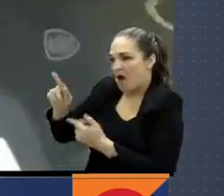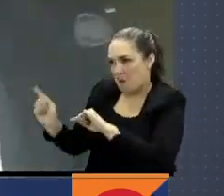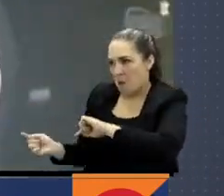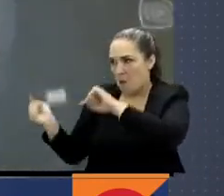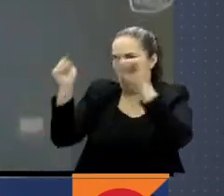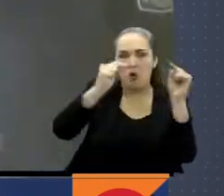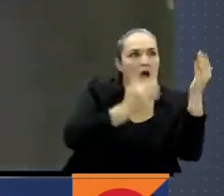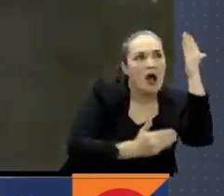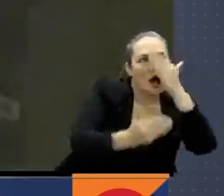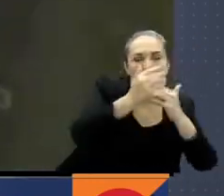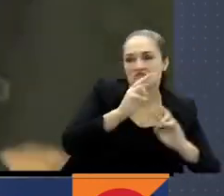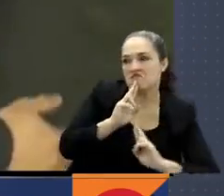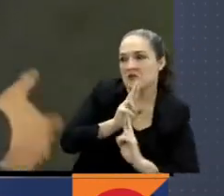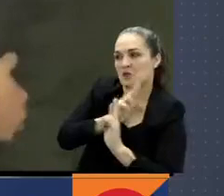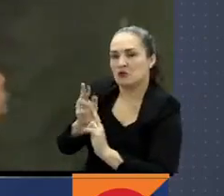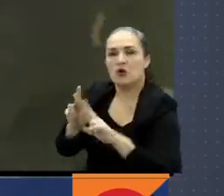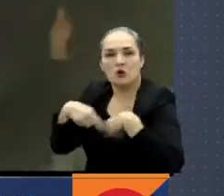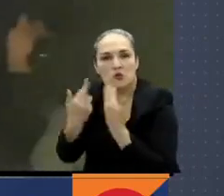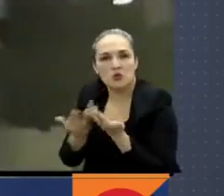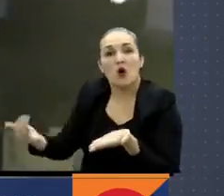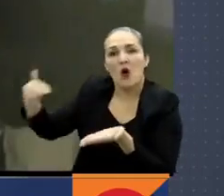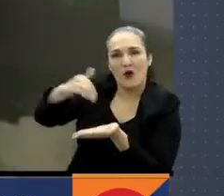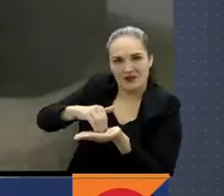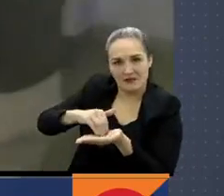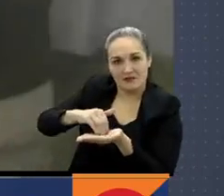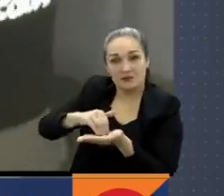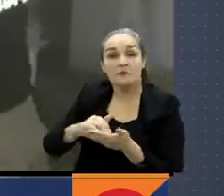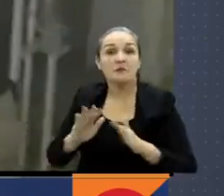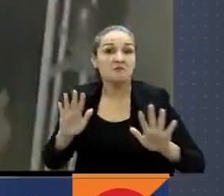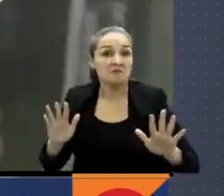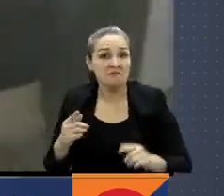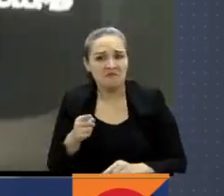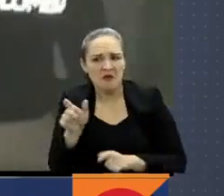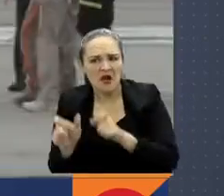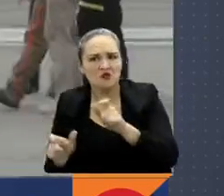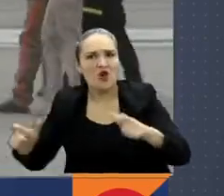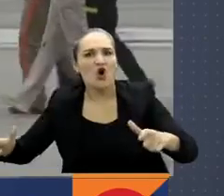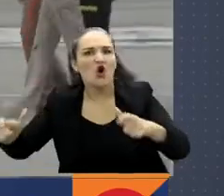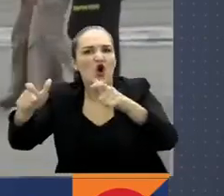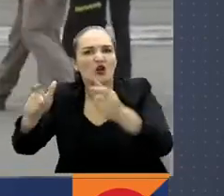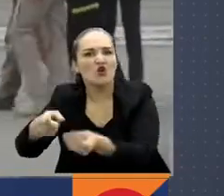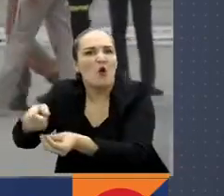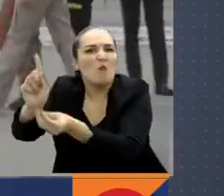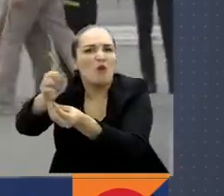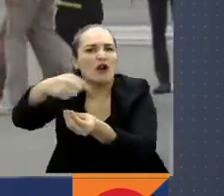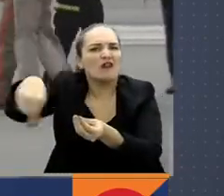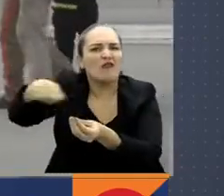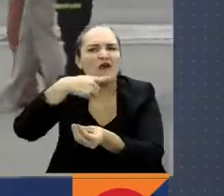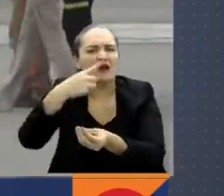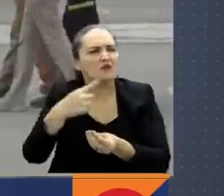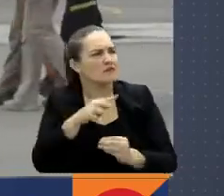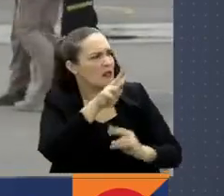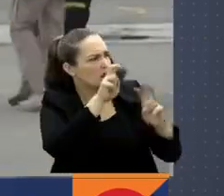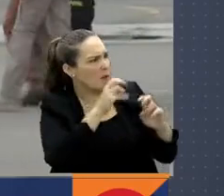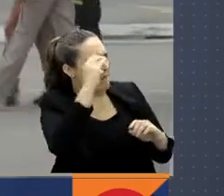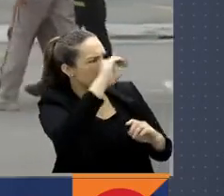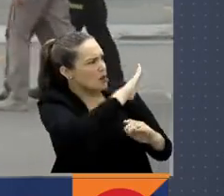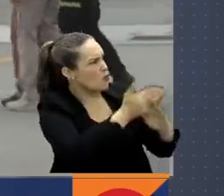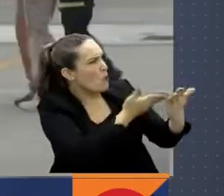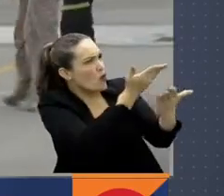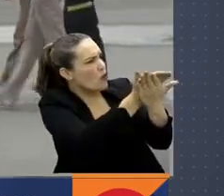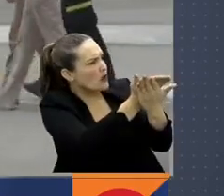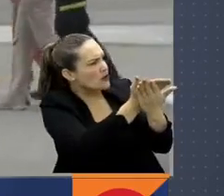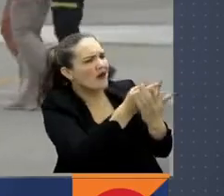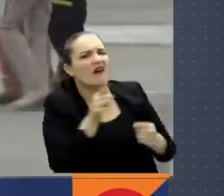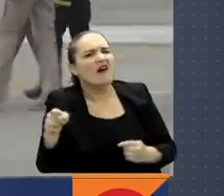y posteriormente habrá nuevas reuniones. Pues veamos qué es lo que dicen los congresistas respecto a la petición hecha por el presidente Gustavo Petro al gobierno